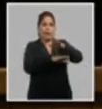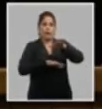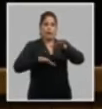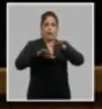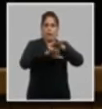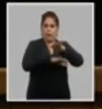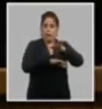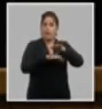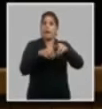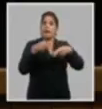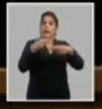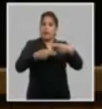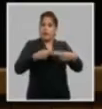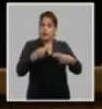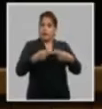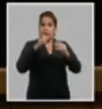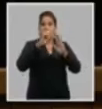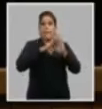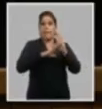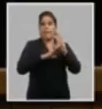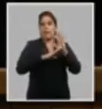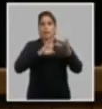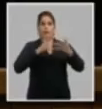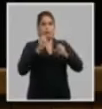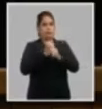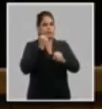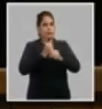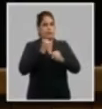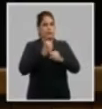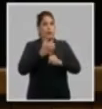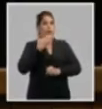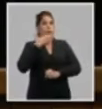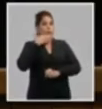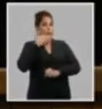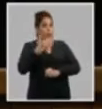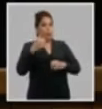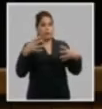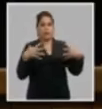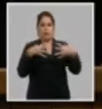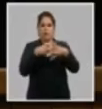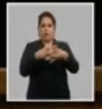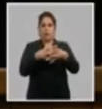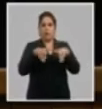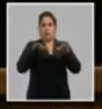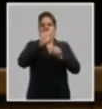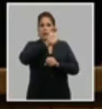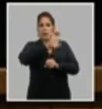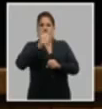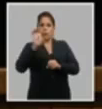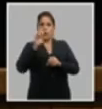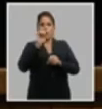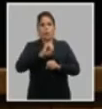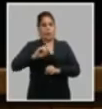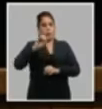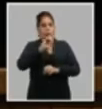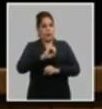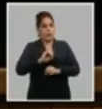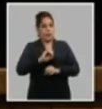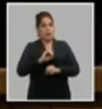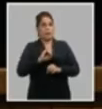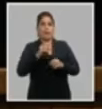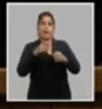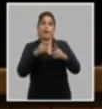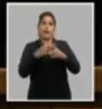y la utilización del método y estilo de trabajo adecuado en su vínculo con las instituciones organizaciones